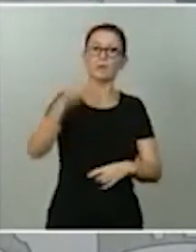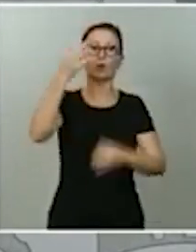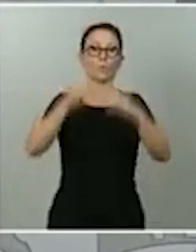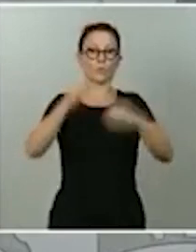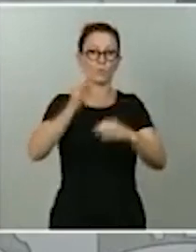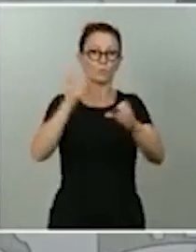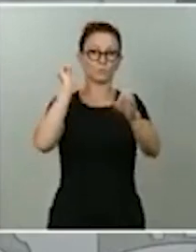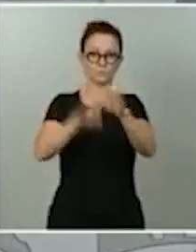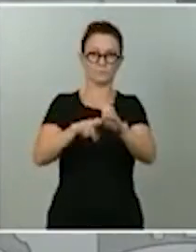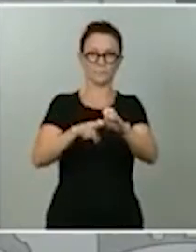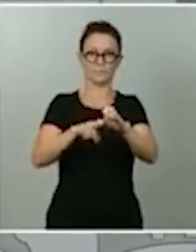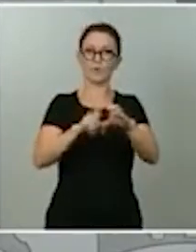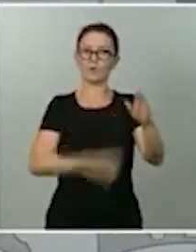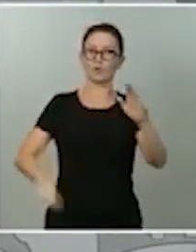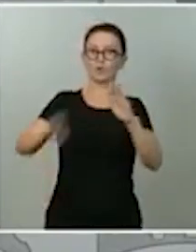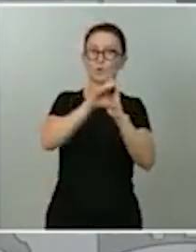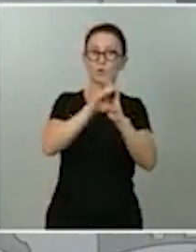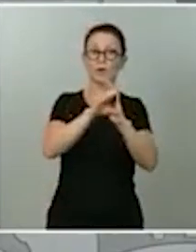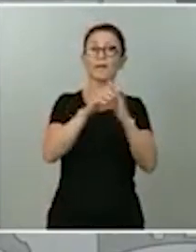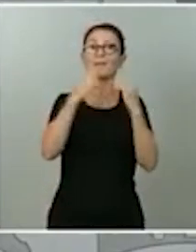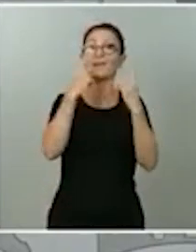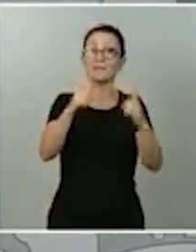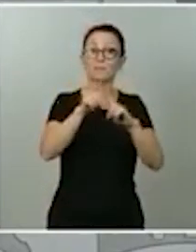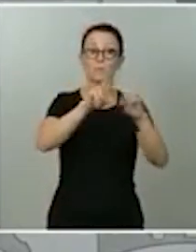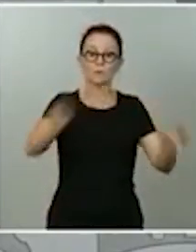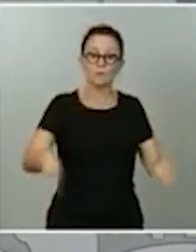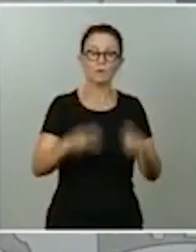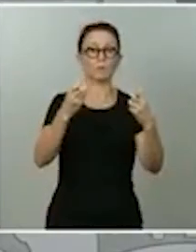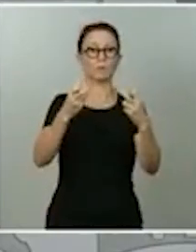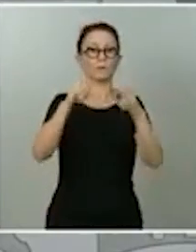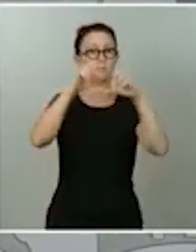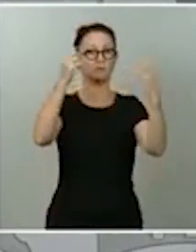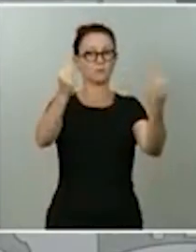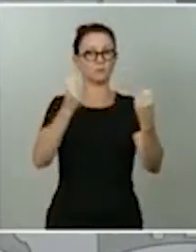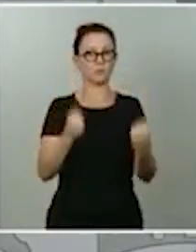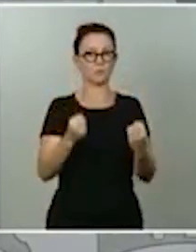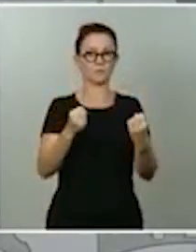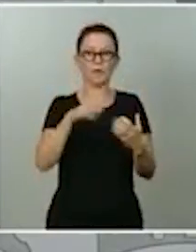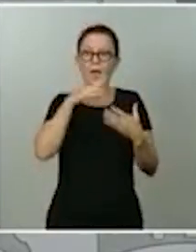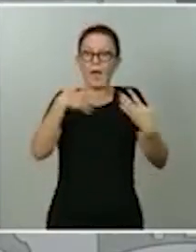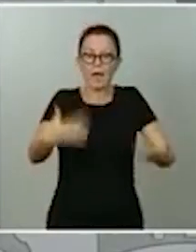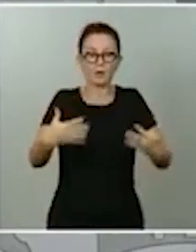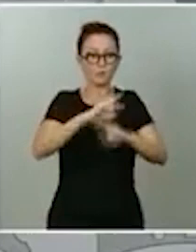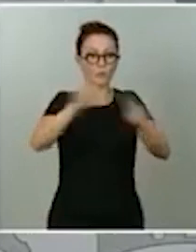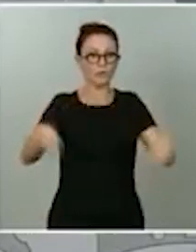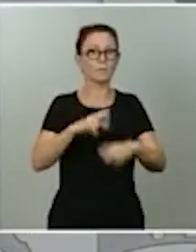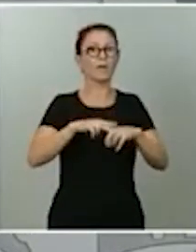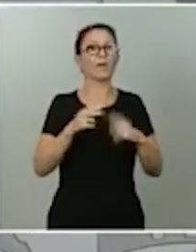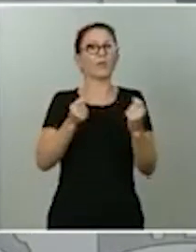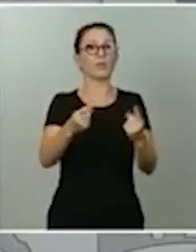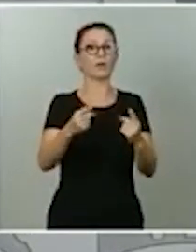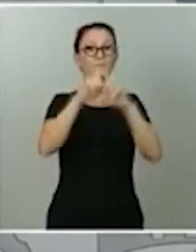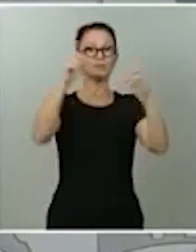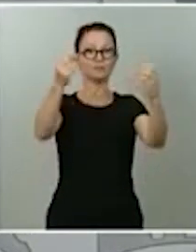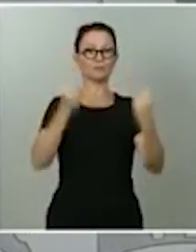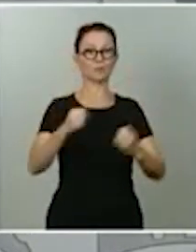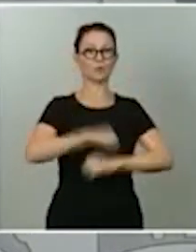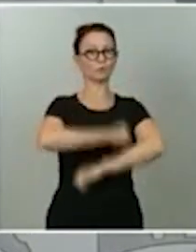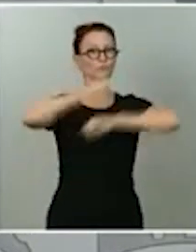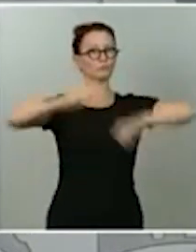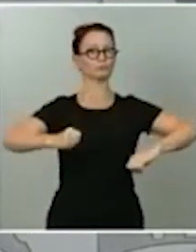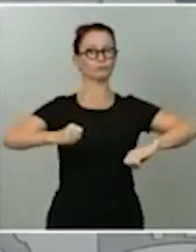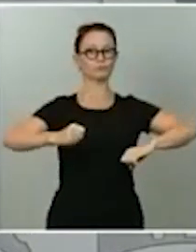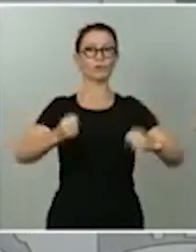renovar esas instituciones, necesitamos actualizar para robustecer esas instituciones en un momento, en un contexto de